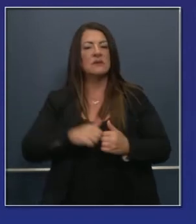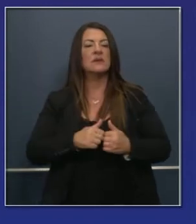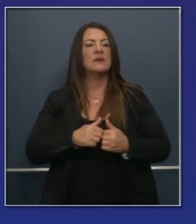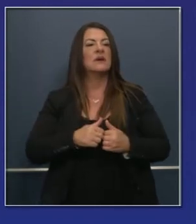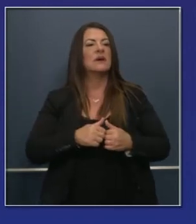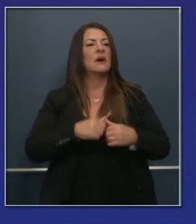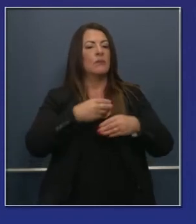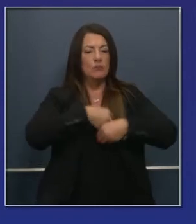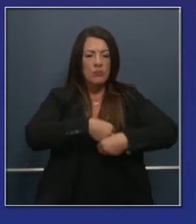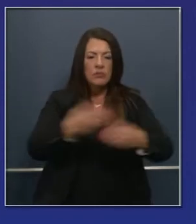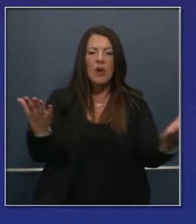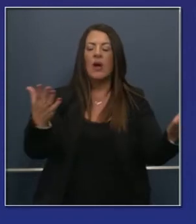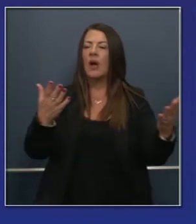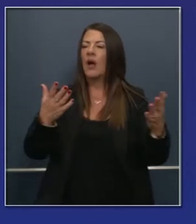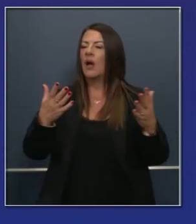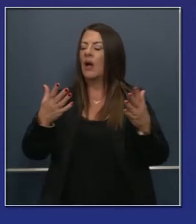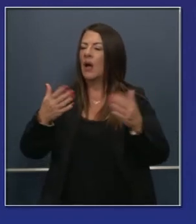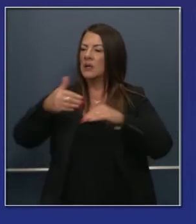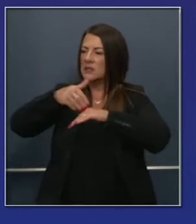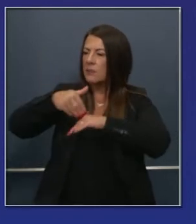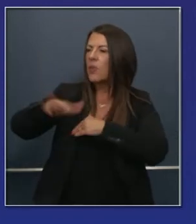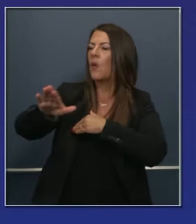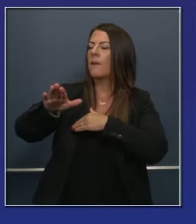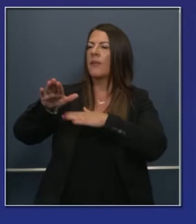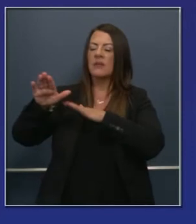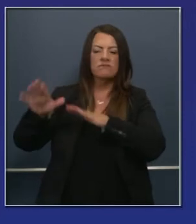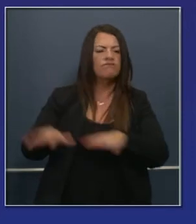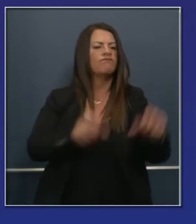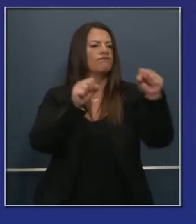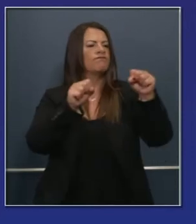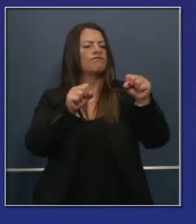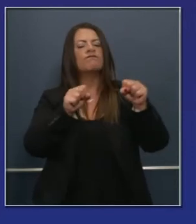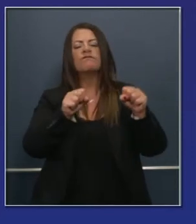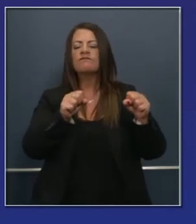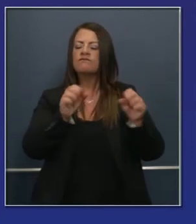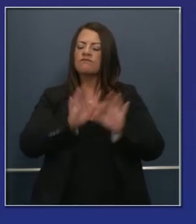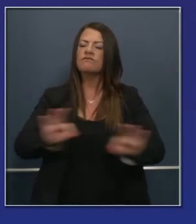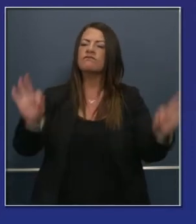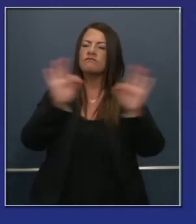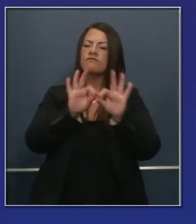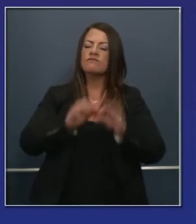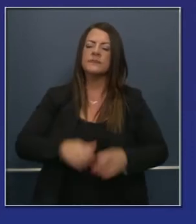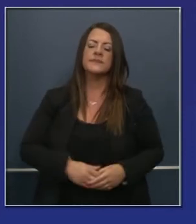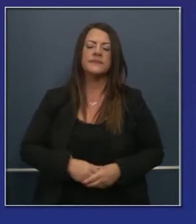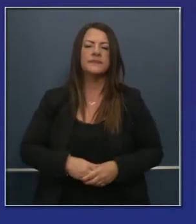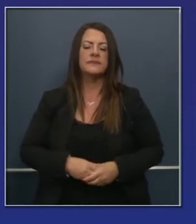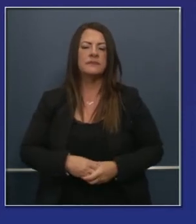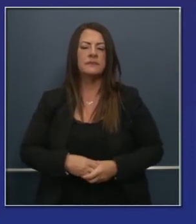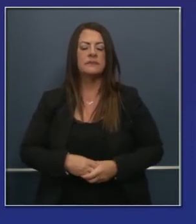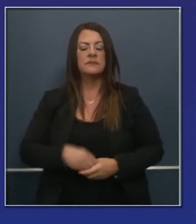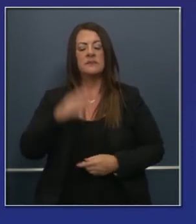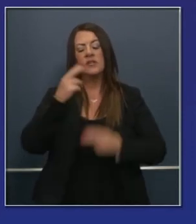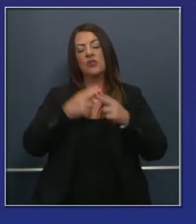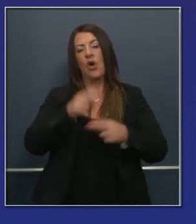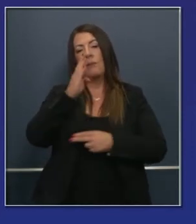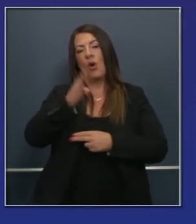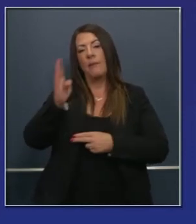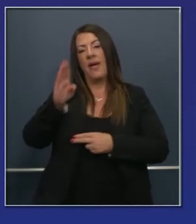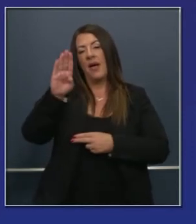tiempo para entregarlas, fechas límite y adopción. Y también hemos